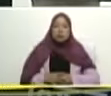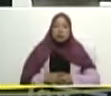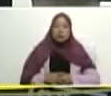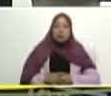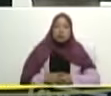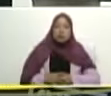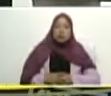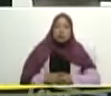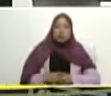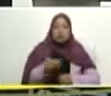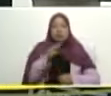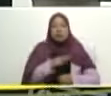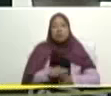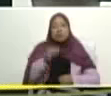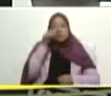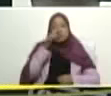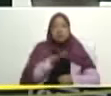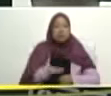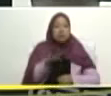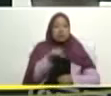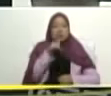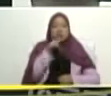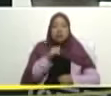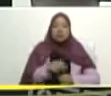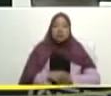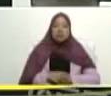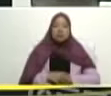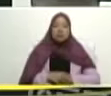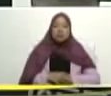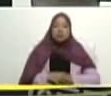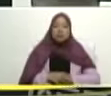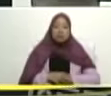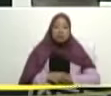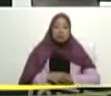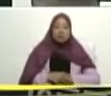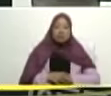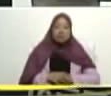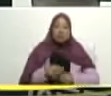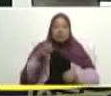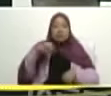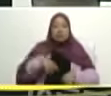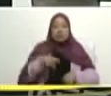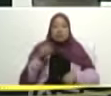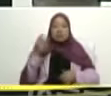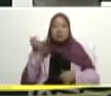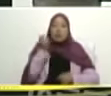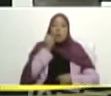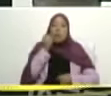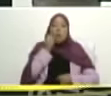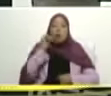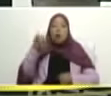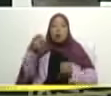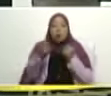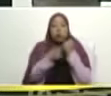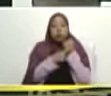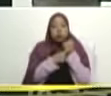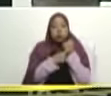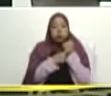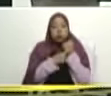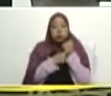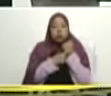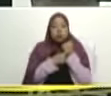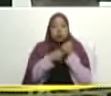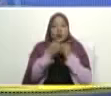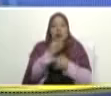la gran misión Venezuela bella que cree en pleno golpe de estado del Bobolongo el Bobolongo se